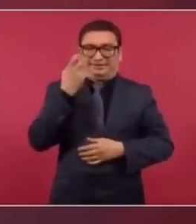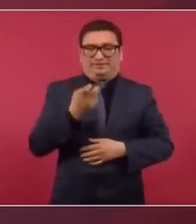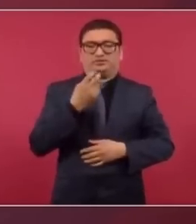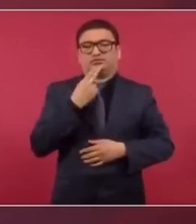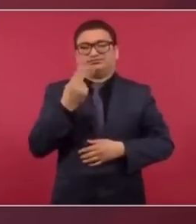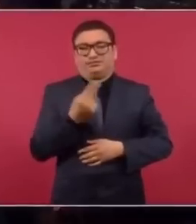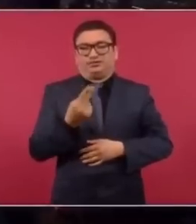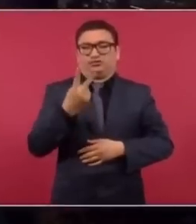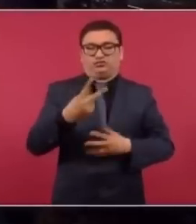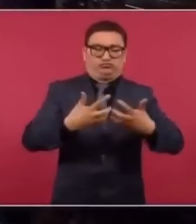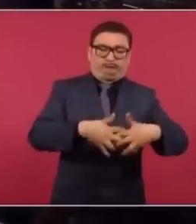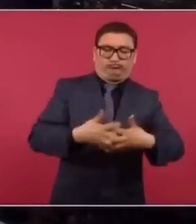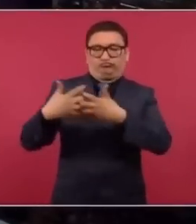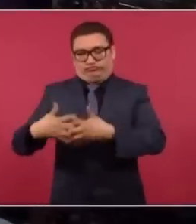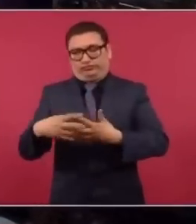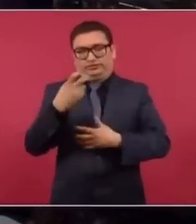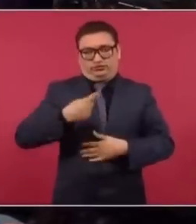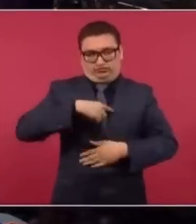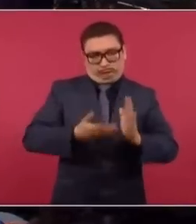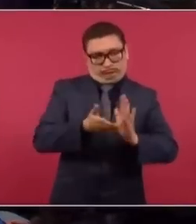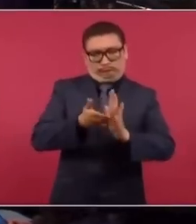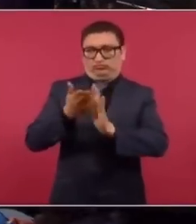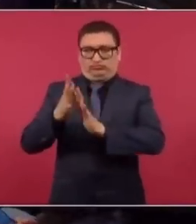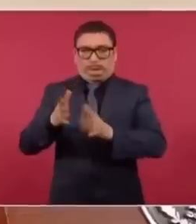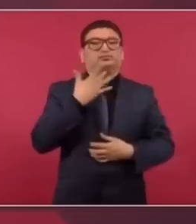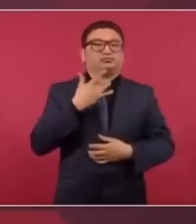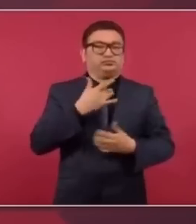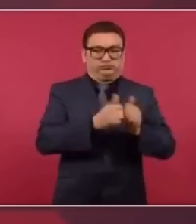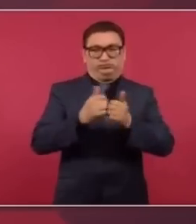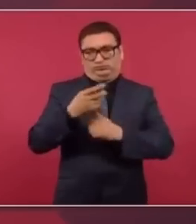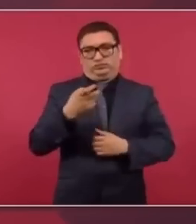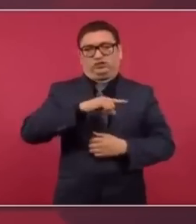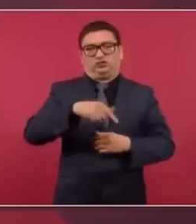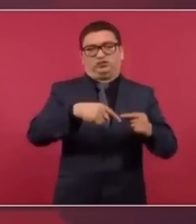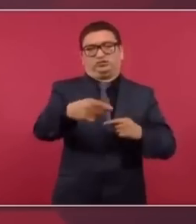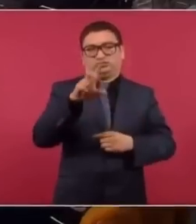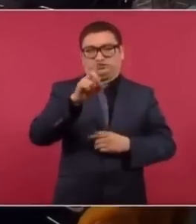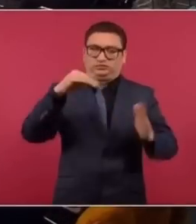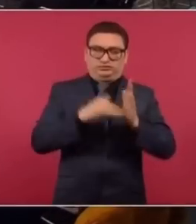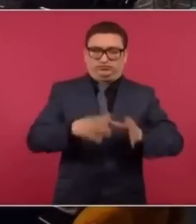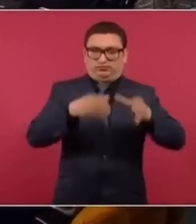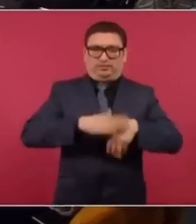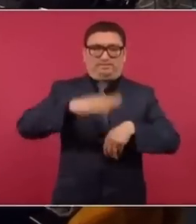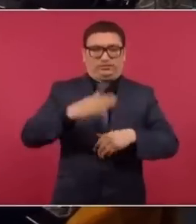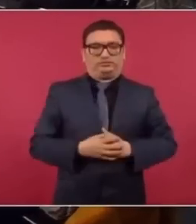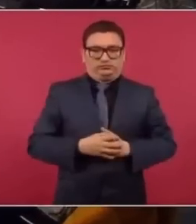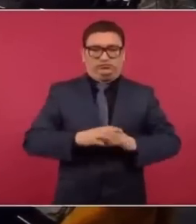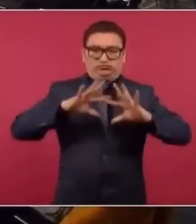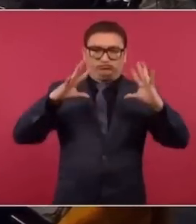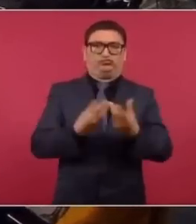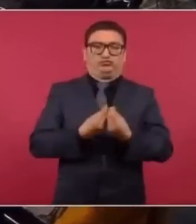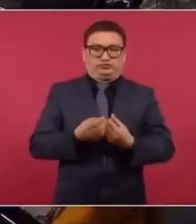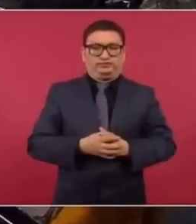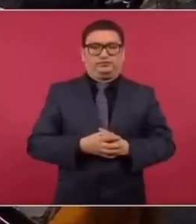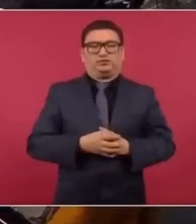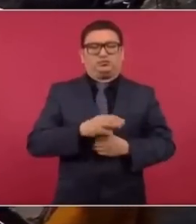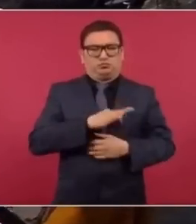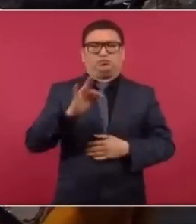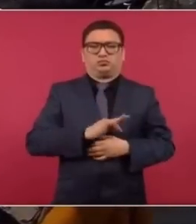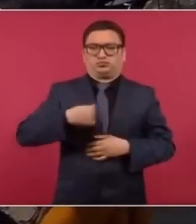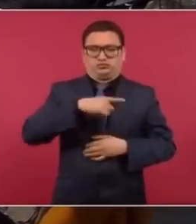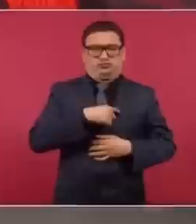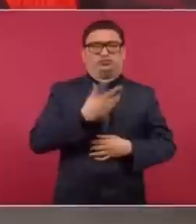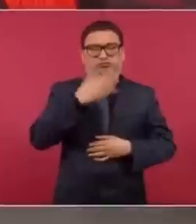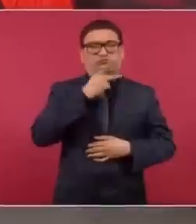eso se requieran dos plantas que estamos construyendo, coquizadoras. Son otros 30 mil barriles más. Entonces, el conjunto nos va a permitir